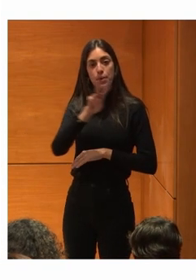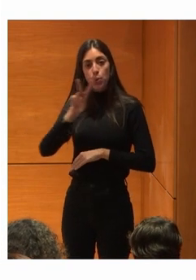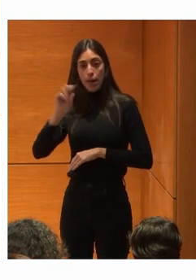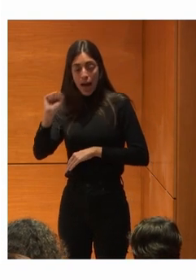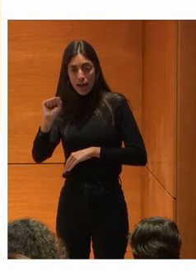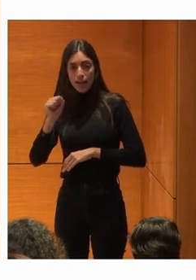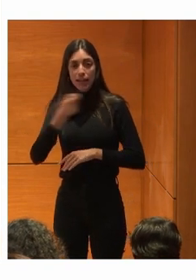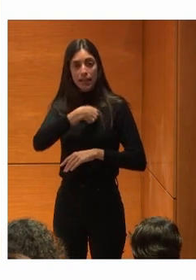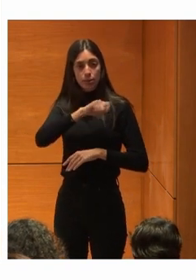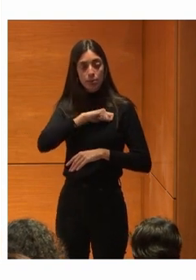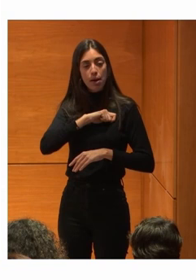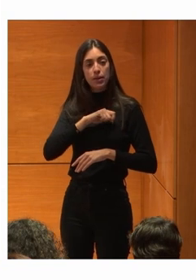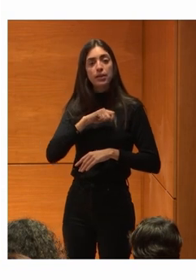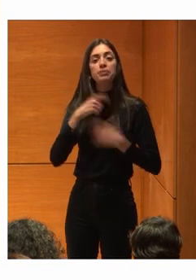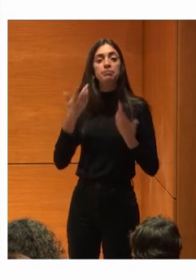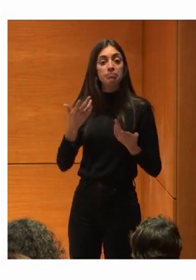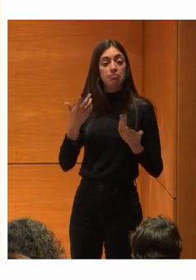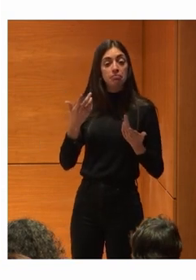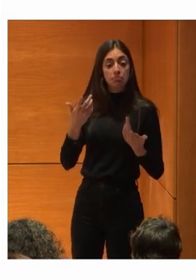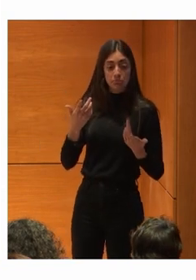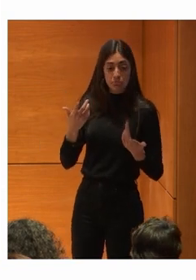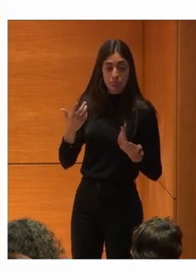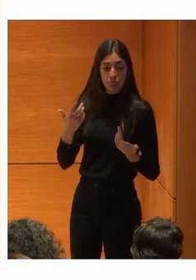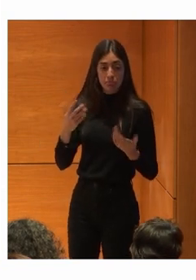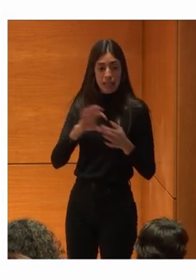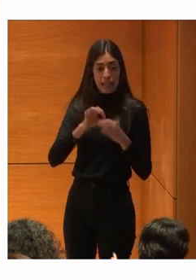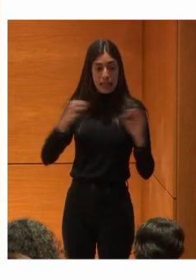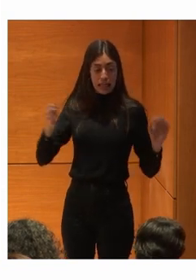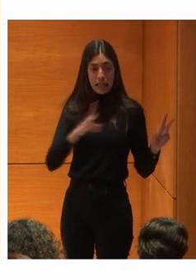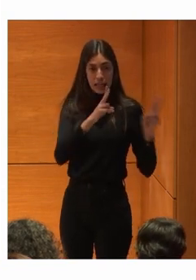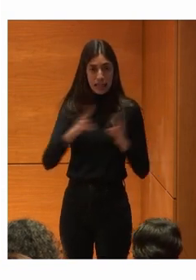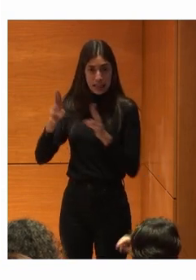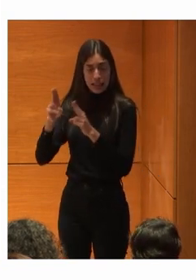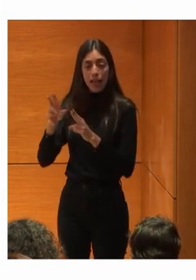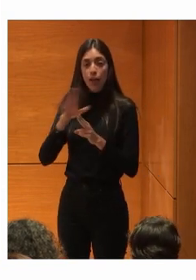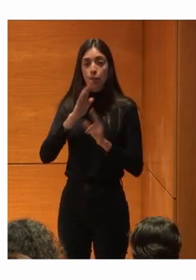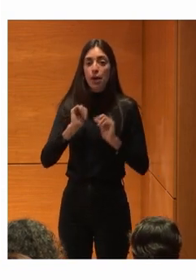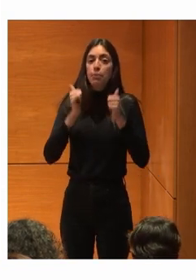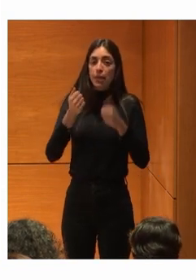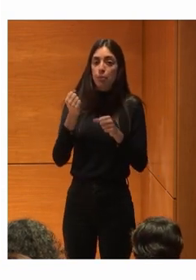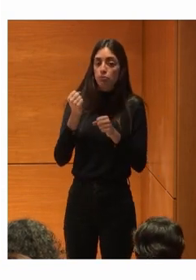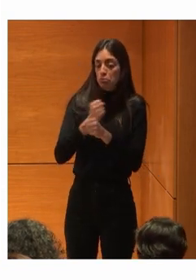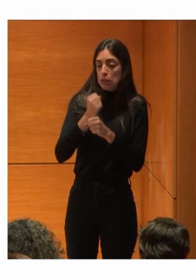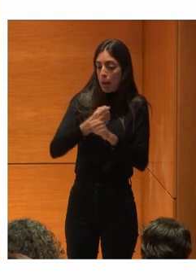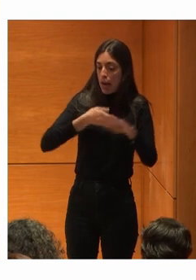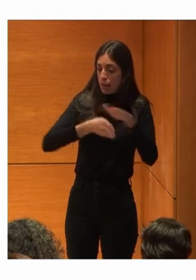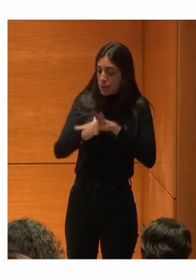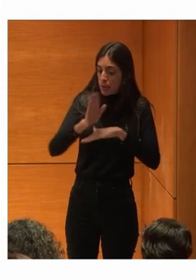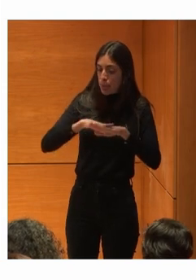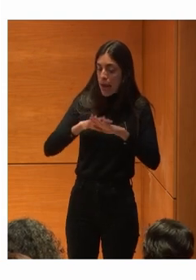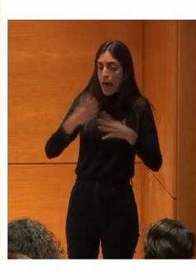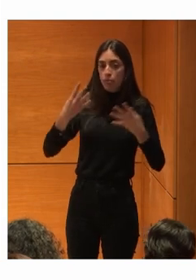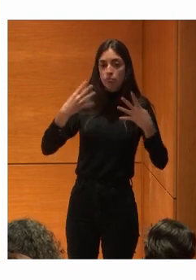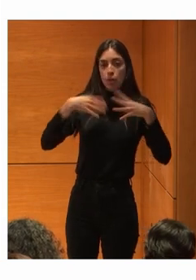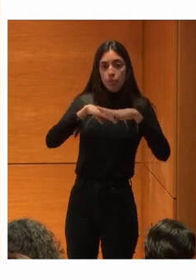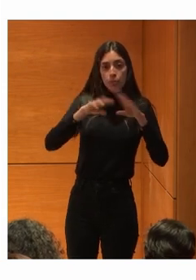En retail Y estamos empezando También en la parte De empresas A trabajar con La accesibilidad En las interfaces De